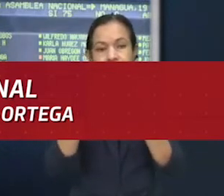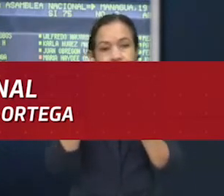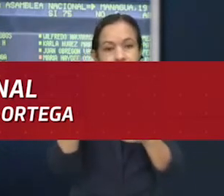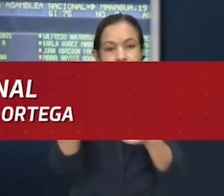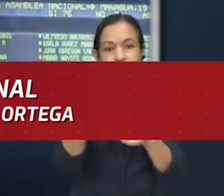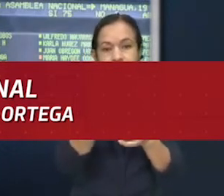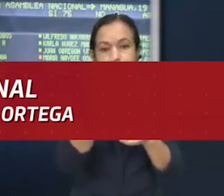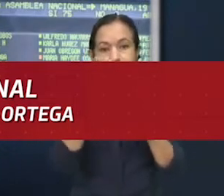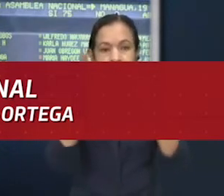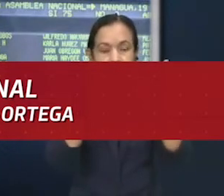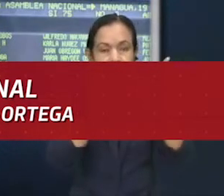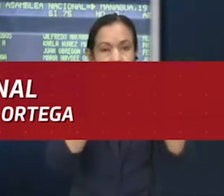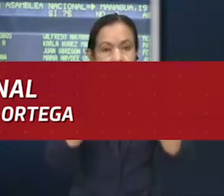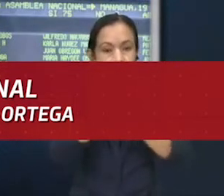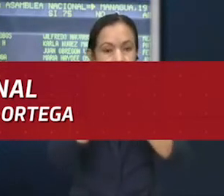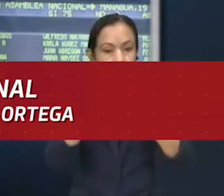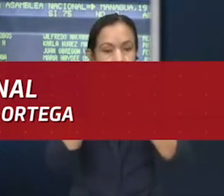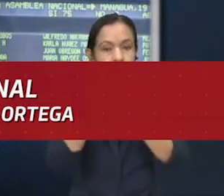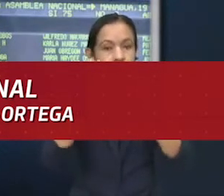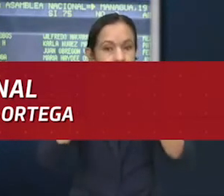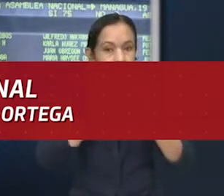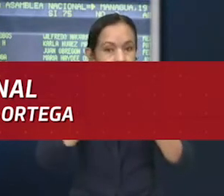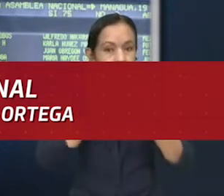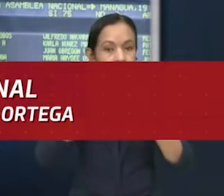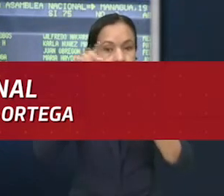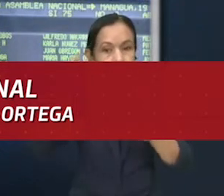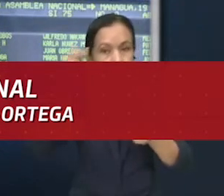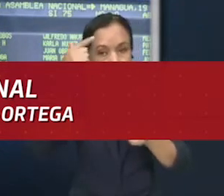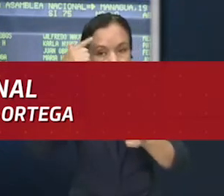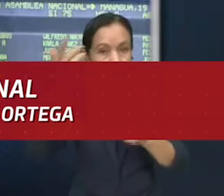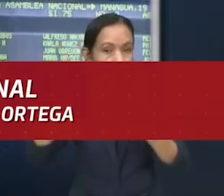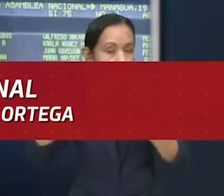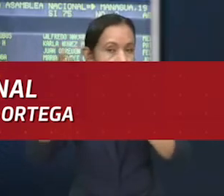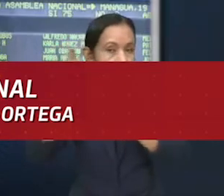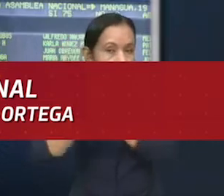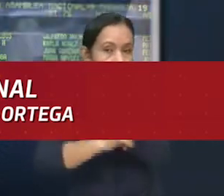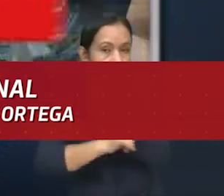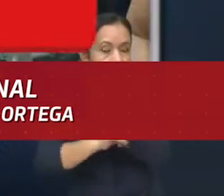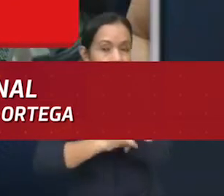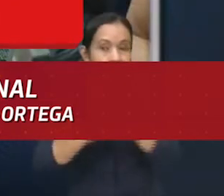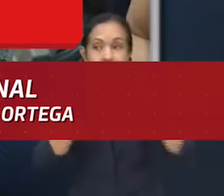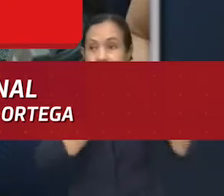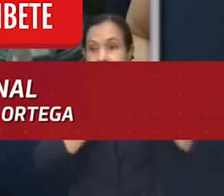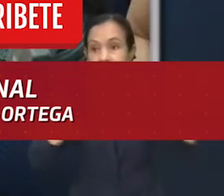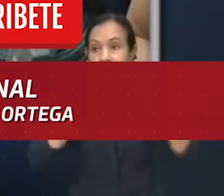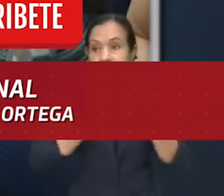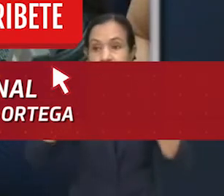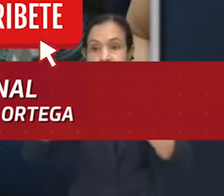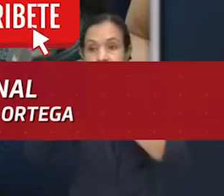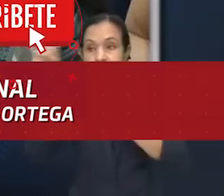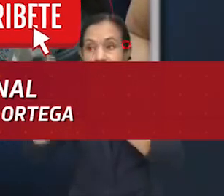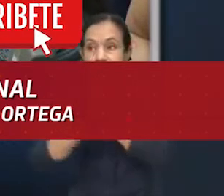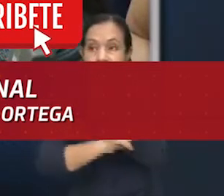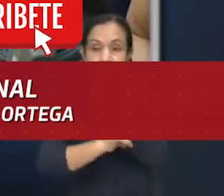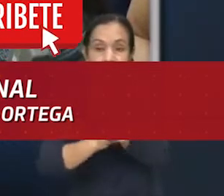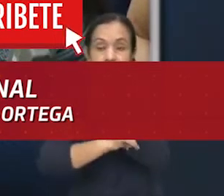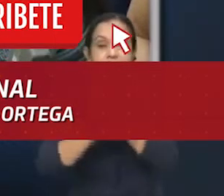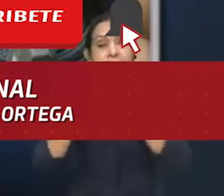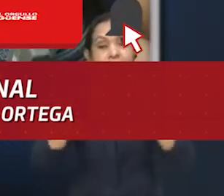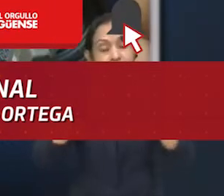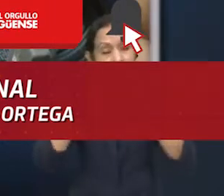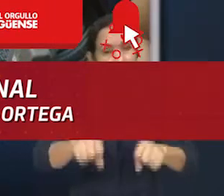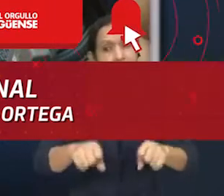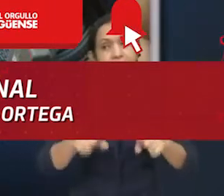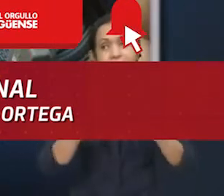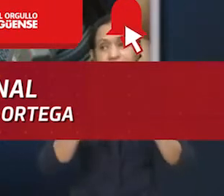agentes, todos los organismos que representan a un Estado, a un país, a una institución de afuera, pues